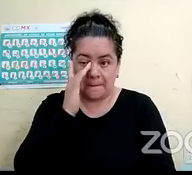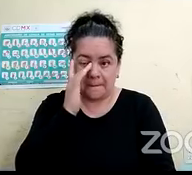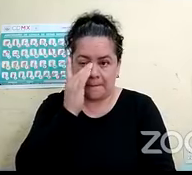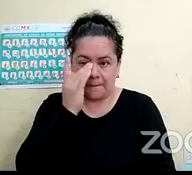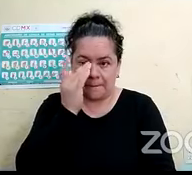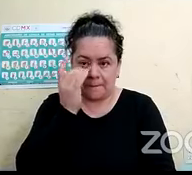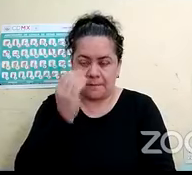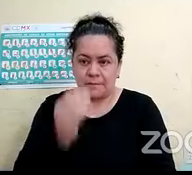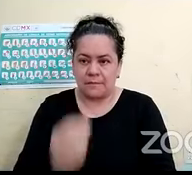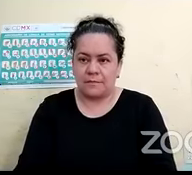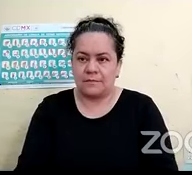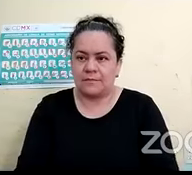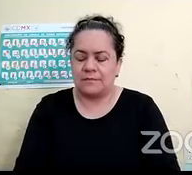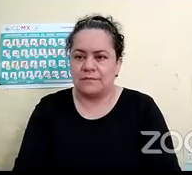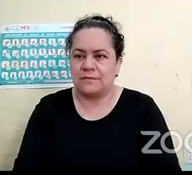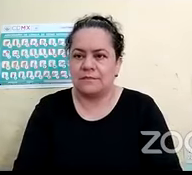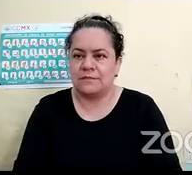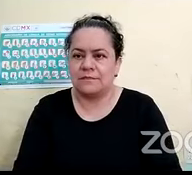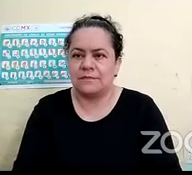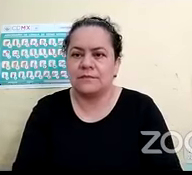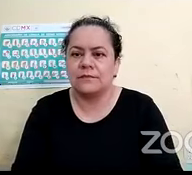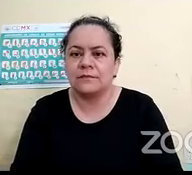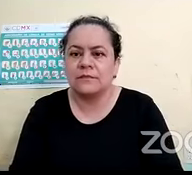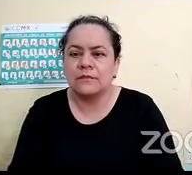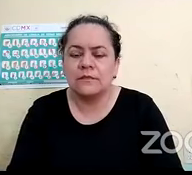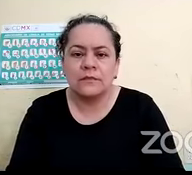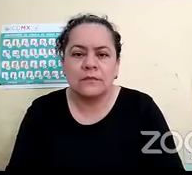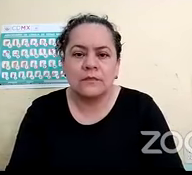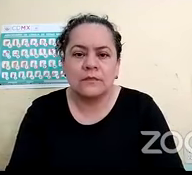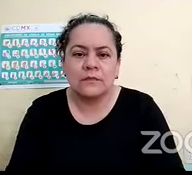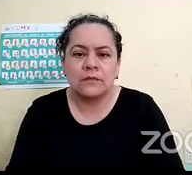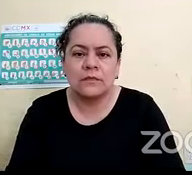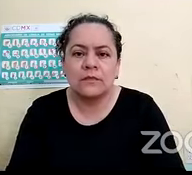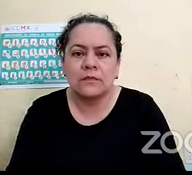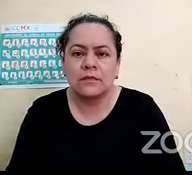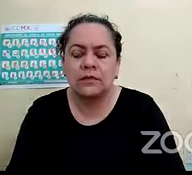Hay mucho ruido de un micrófono. No sé bien cuál es.